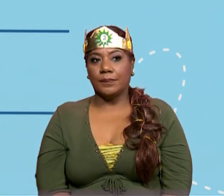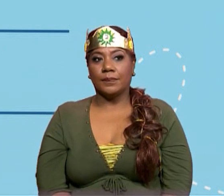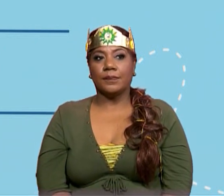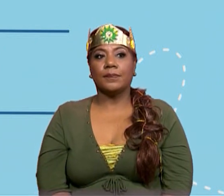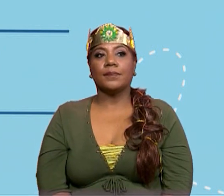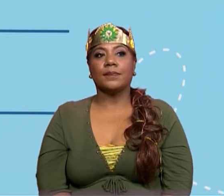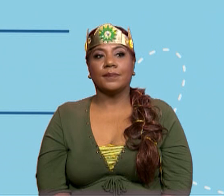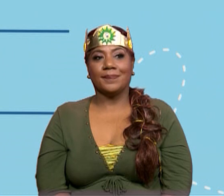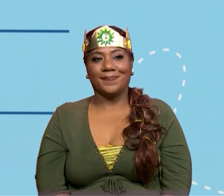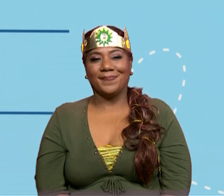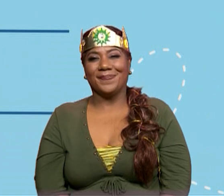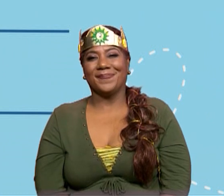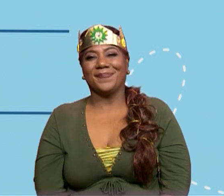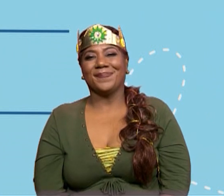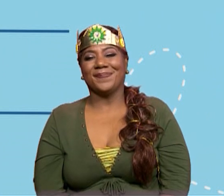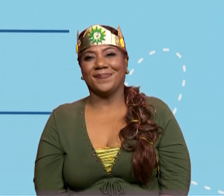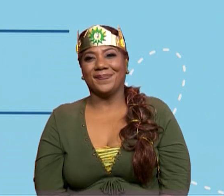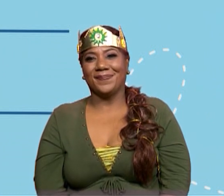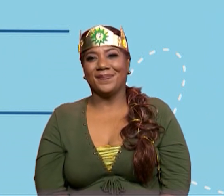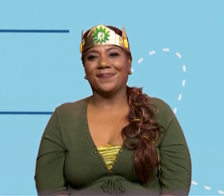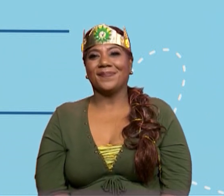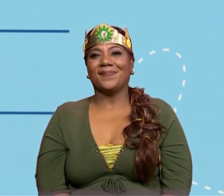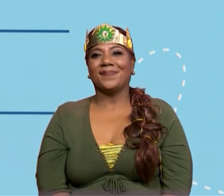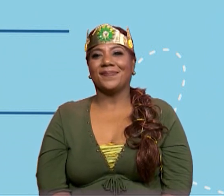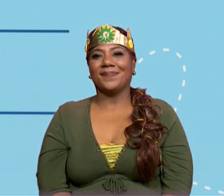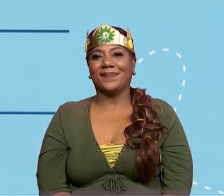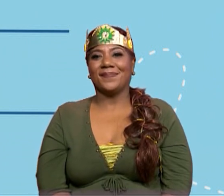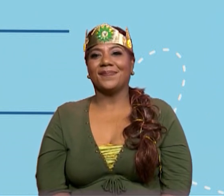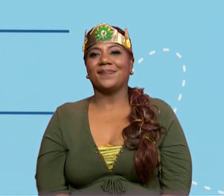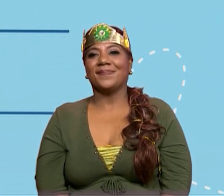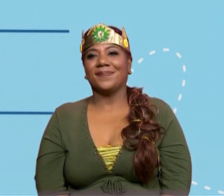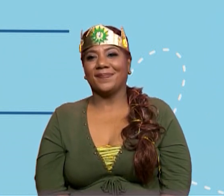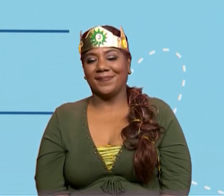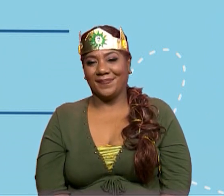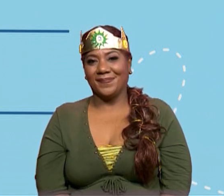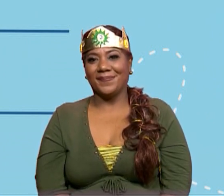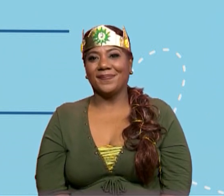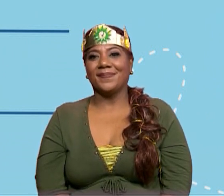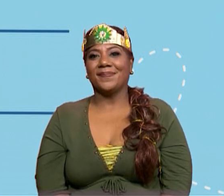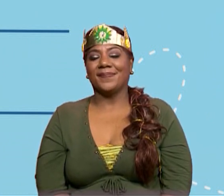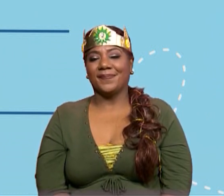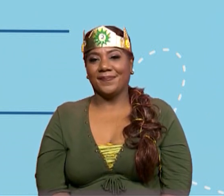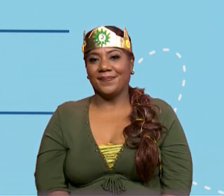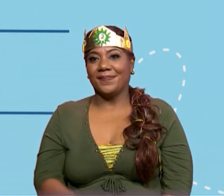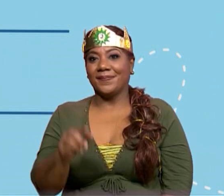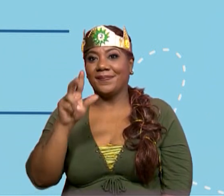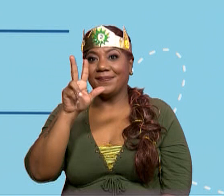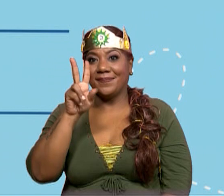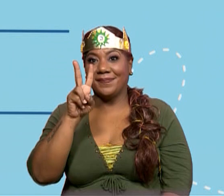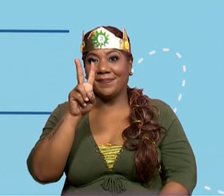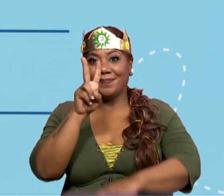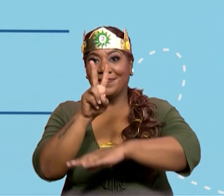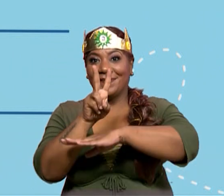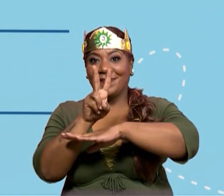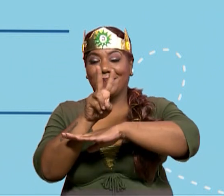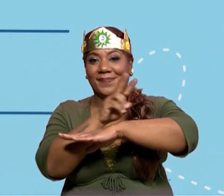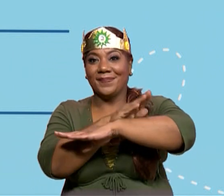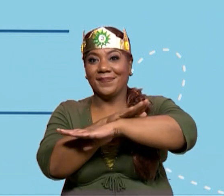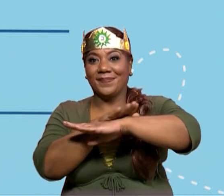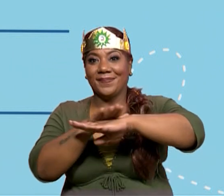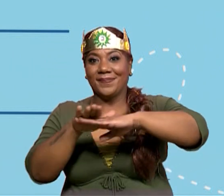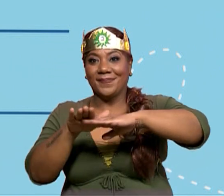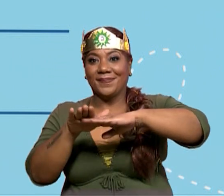Muy bien. No se registra muy bien, pero vamos a intentarlo una vez más. Dos. Y trazamos nuestra línea fraccionaria y